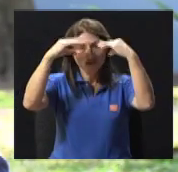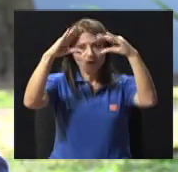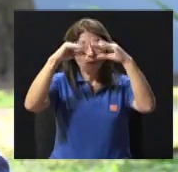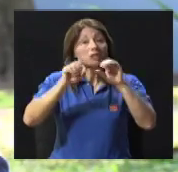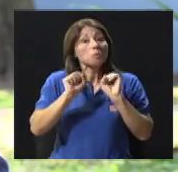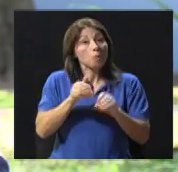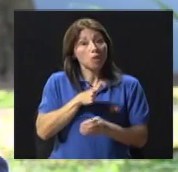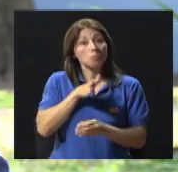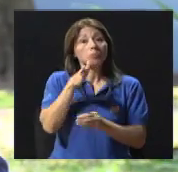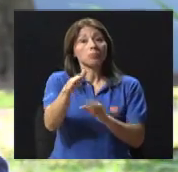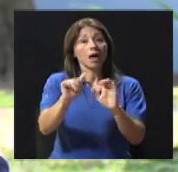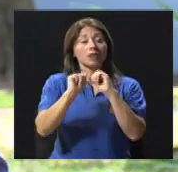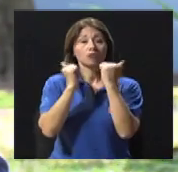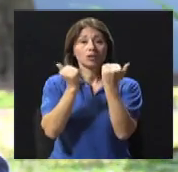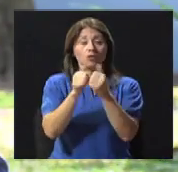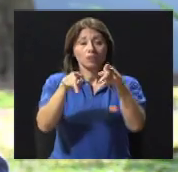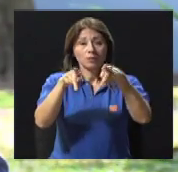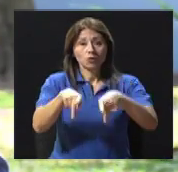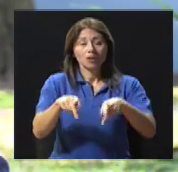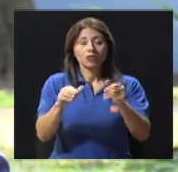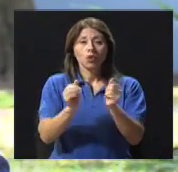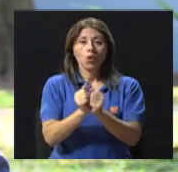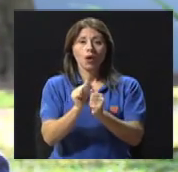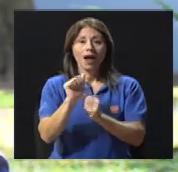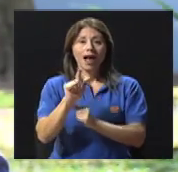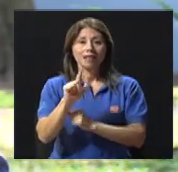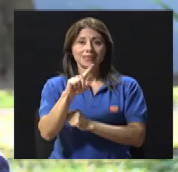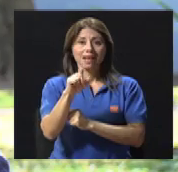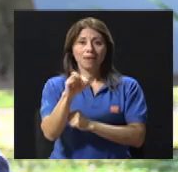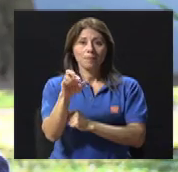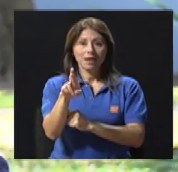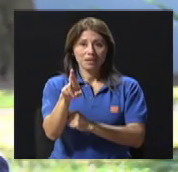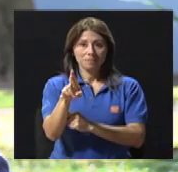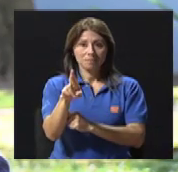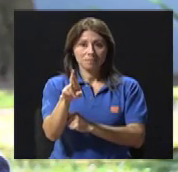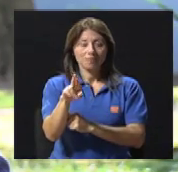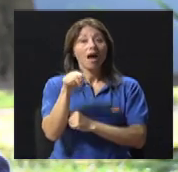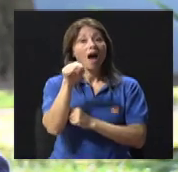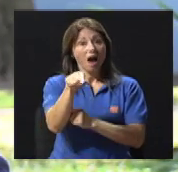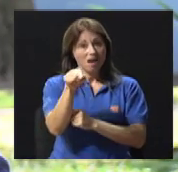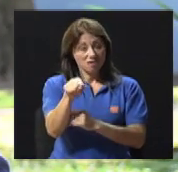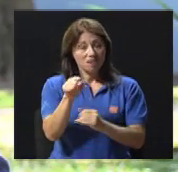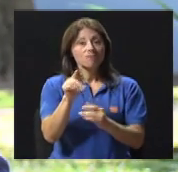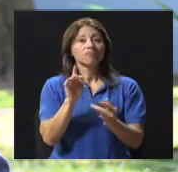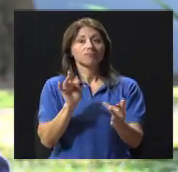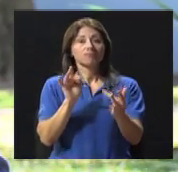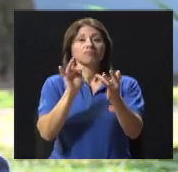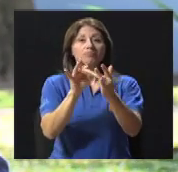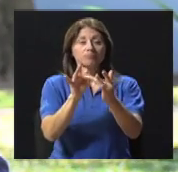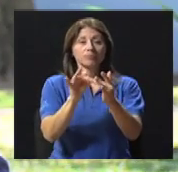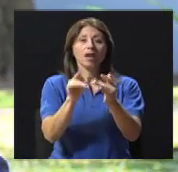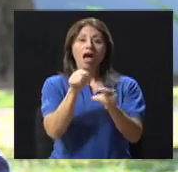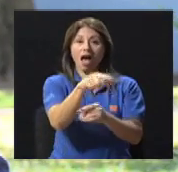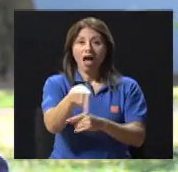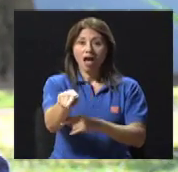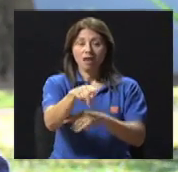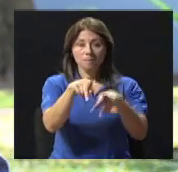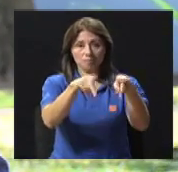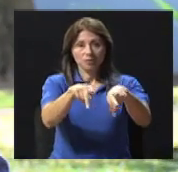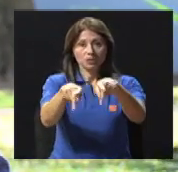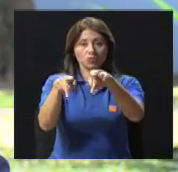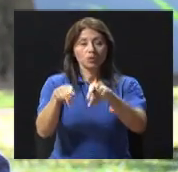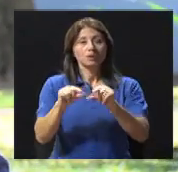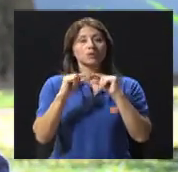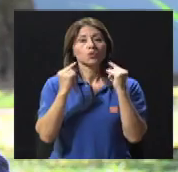personas con Alzheimer, que sí existe, o para personas con Alzheimer. Ahí hay grupos de apoyo, le van a dar